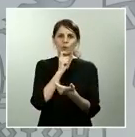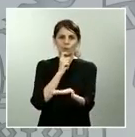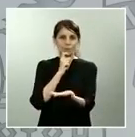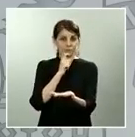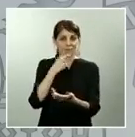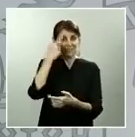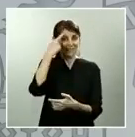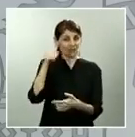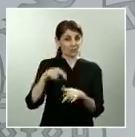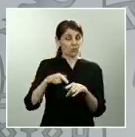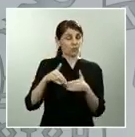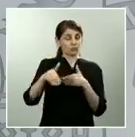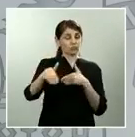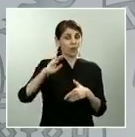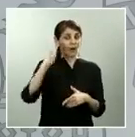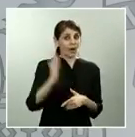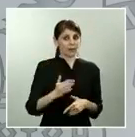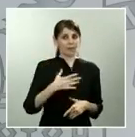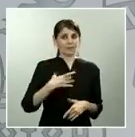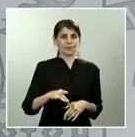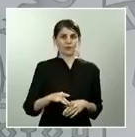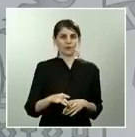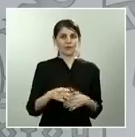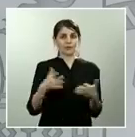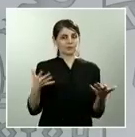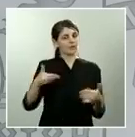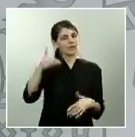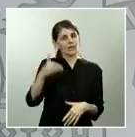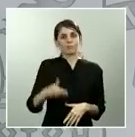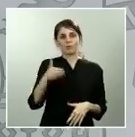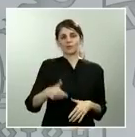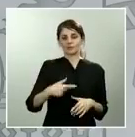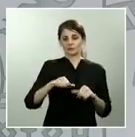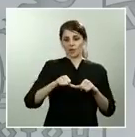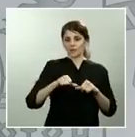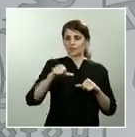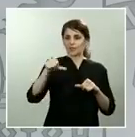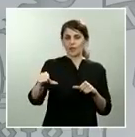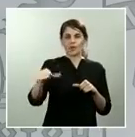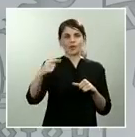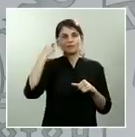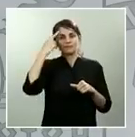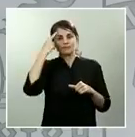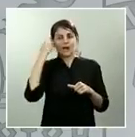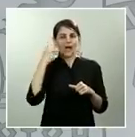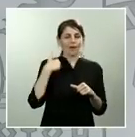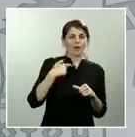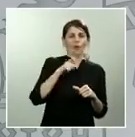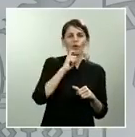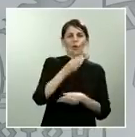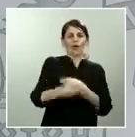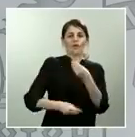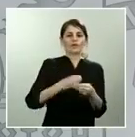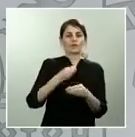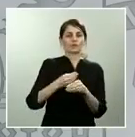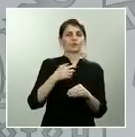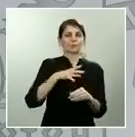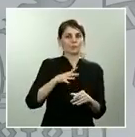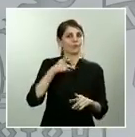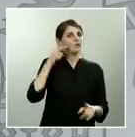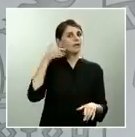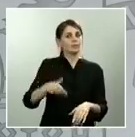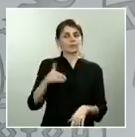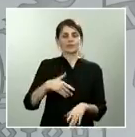meses, poner en marcha esos instrumentos para posibilitar que en los próximos años España pueda caminar hacia ese rumbo de la